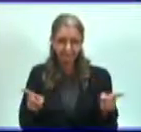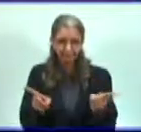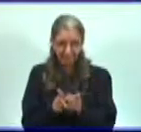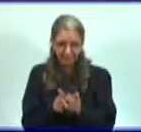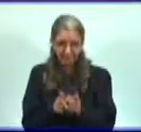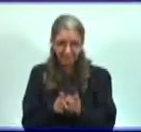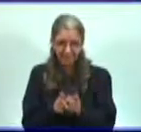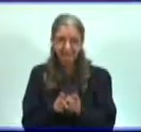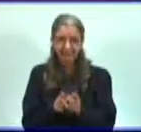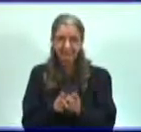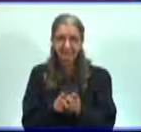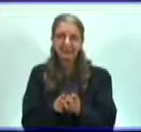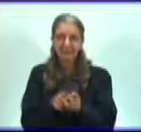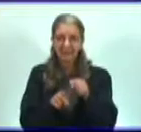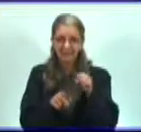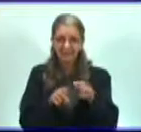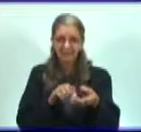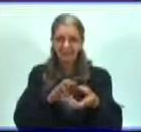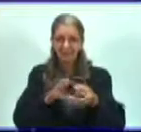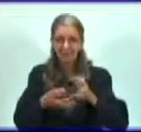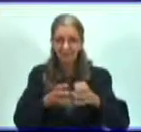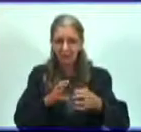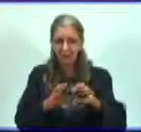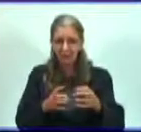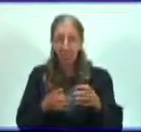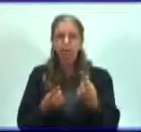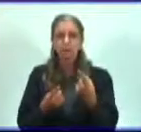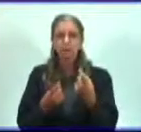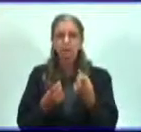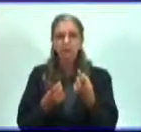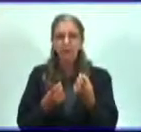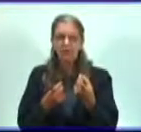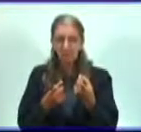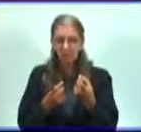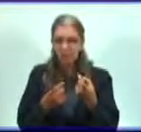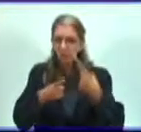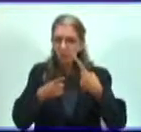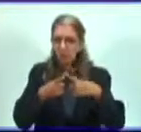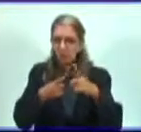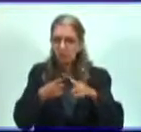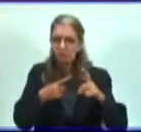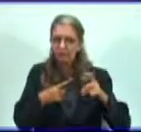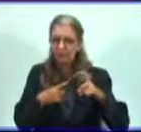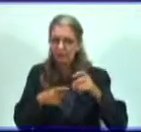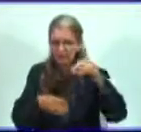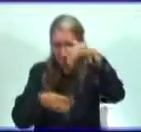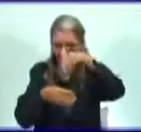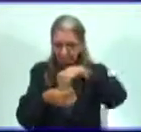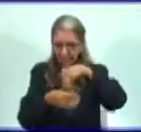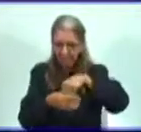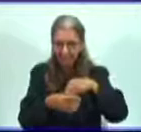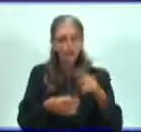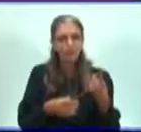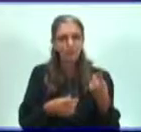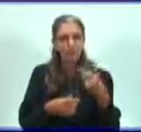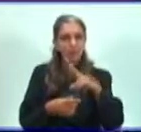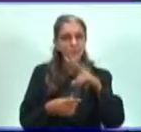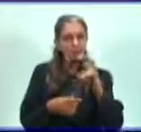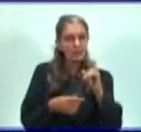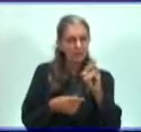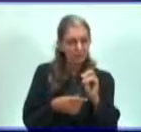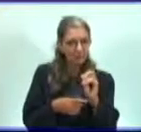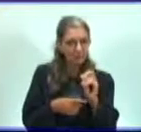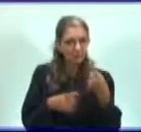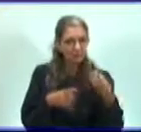lográndose formar nuevas partículas virales, porque va a estar utilizando